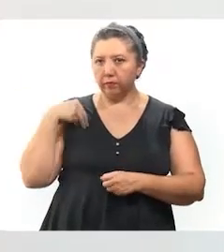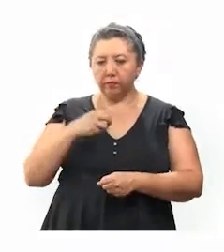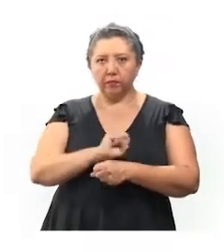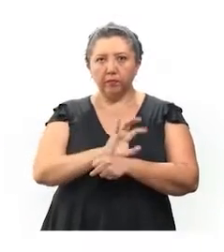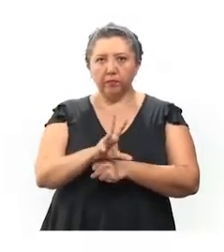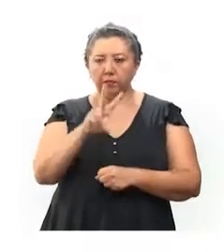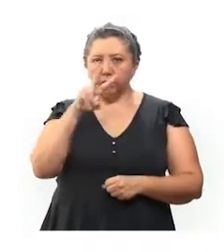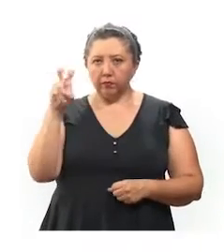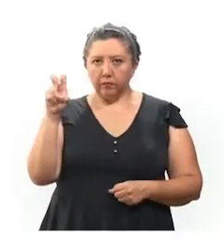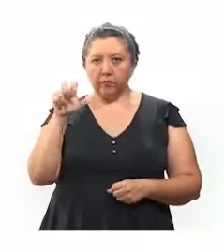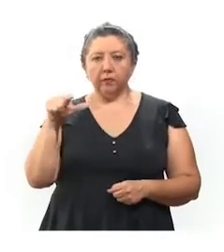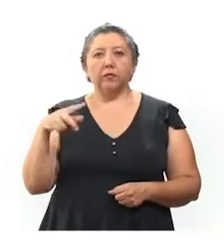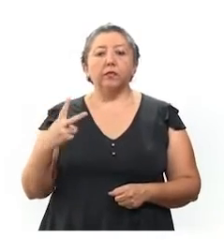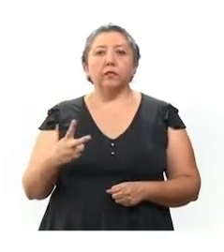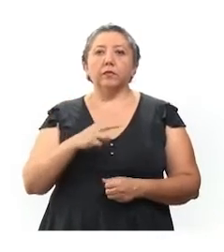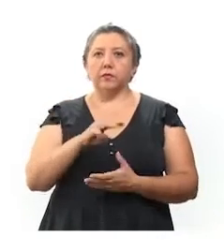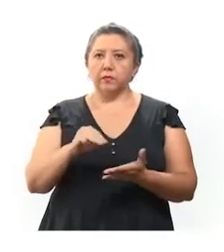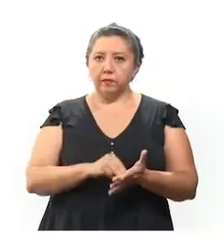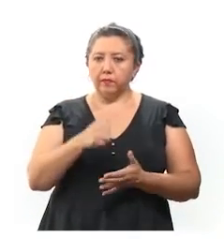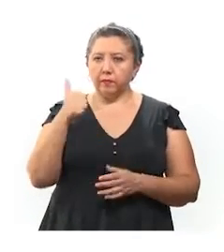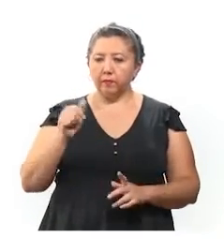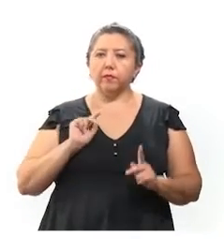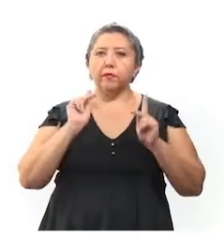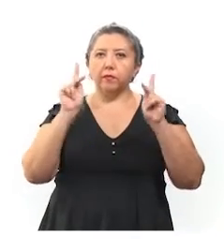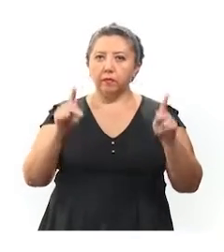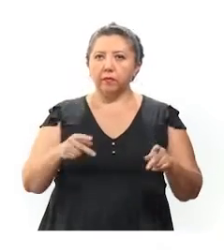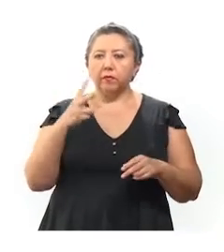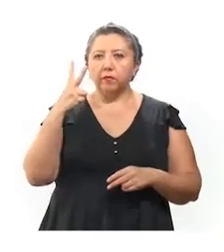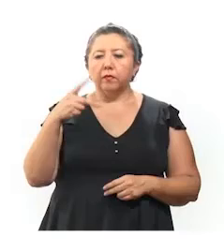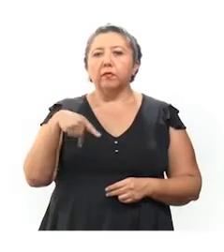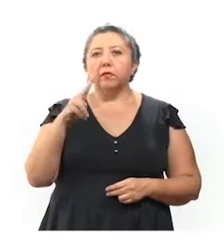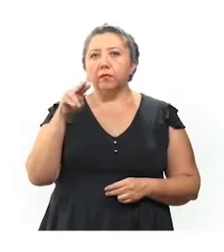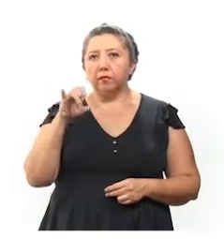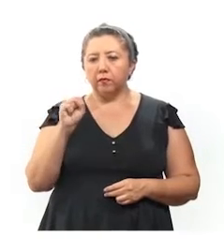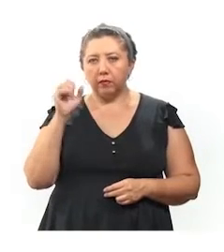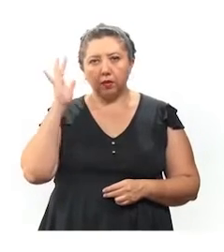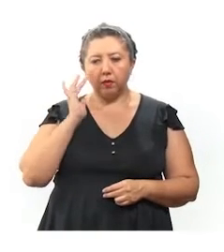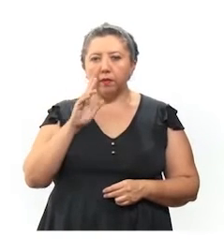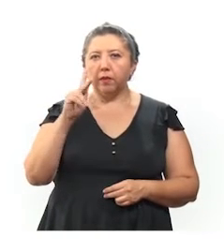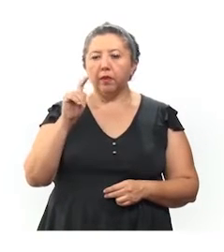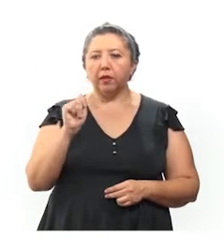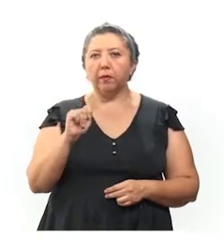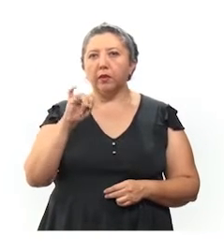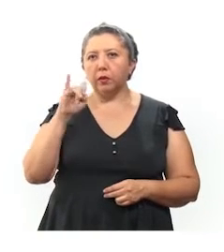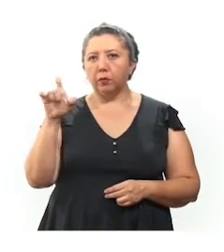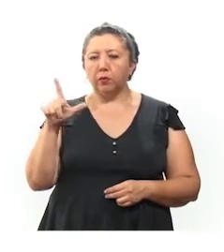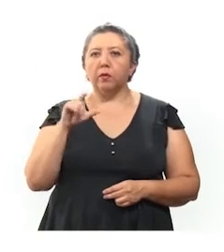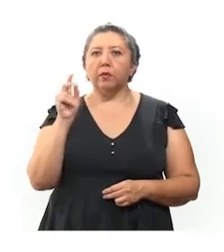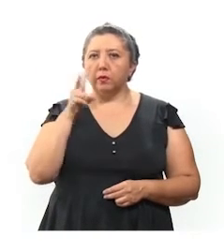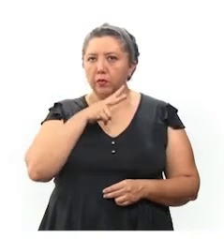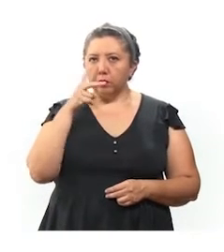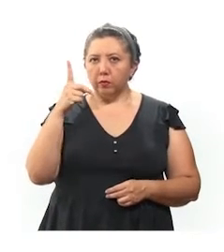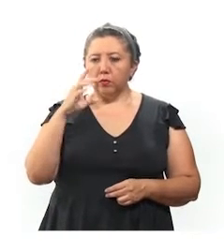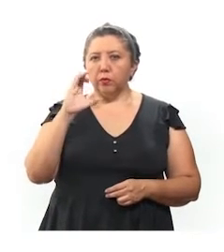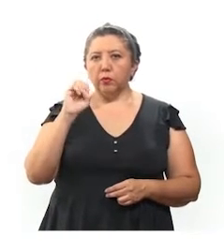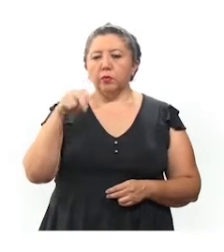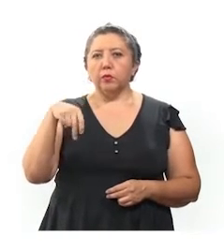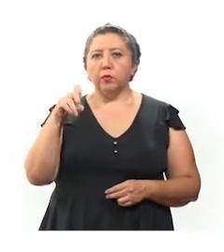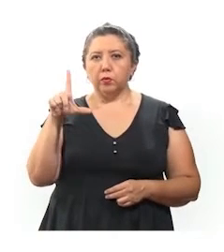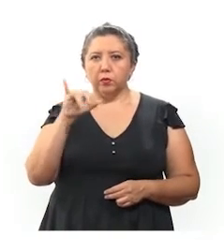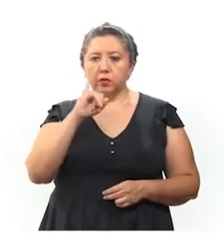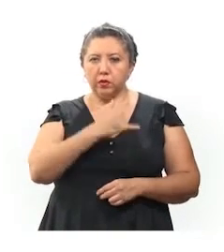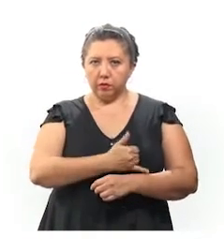coronavirus, 212 en Mérida, 6 en Progreso, 2 en Canacín, San Felipe, Ticul y Valladolid, 1 en Cuncunul,